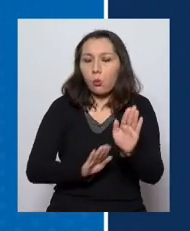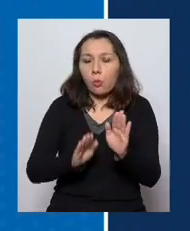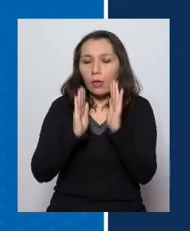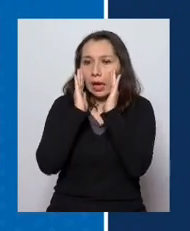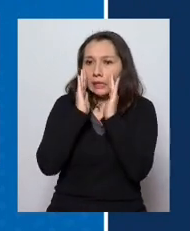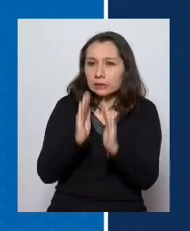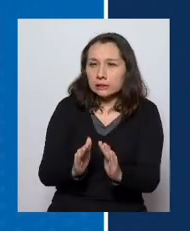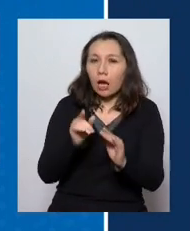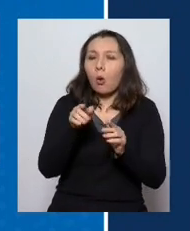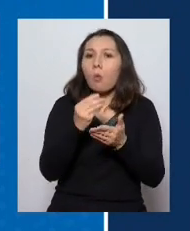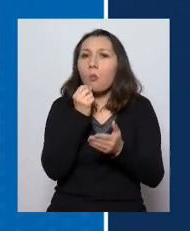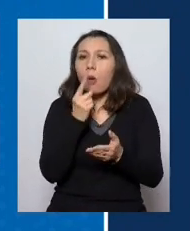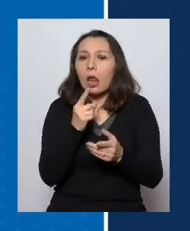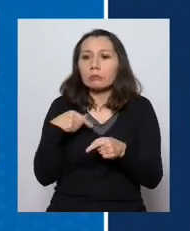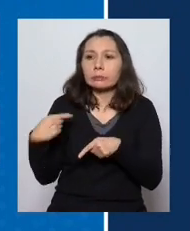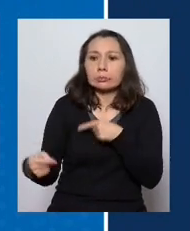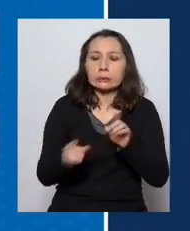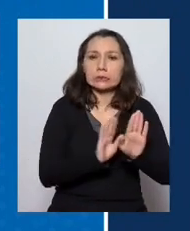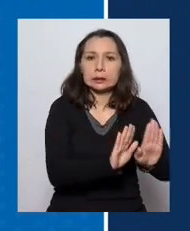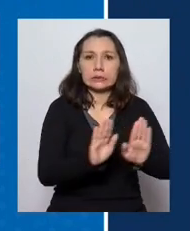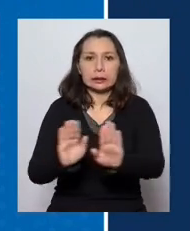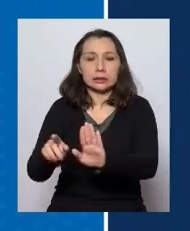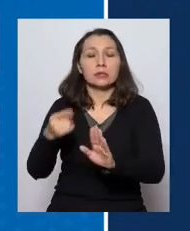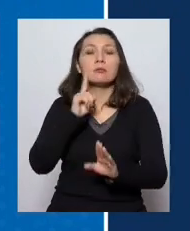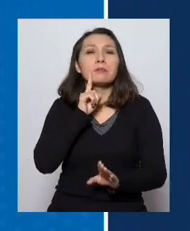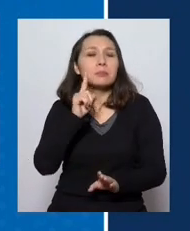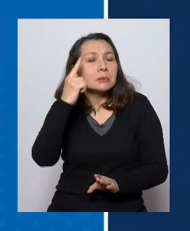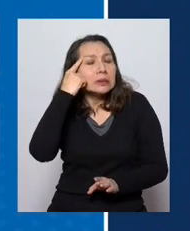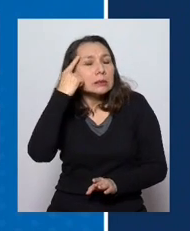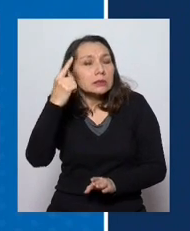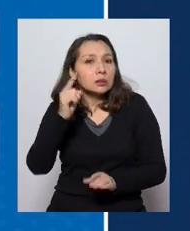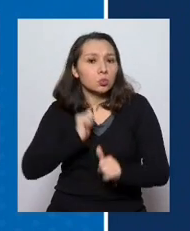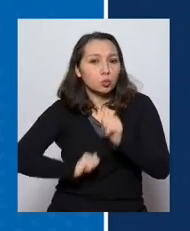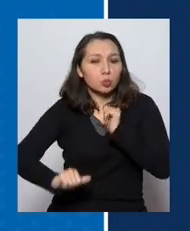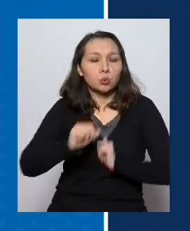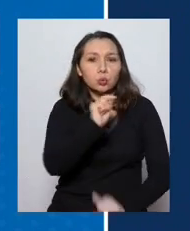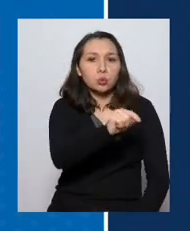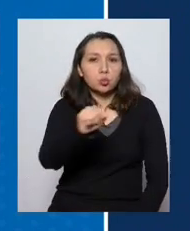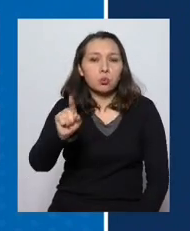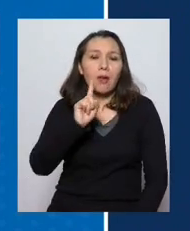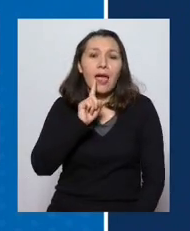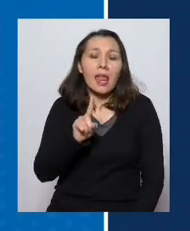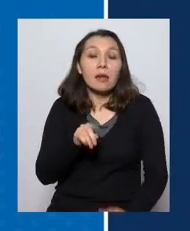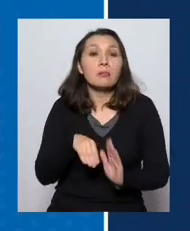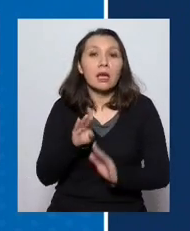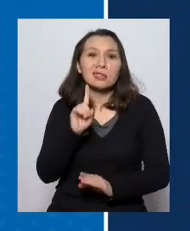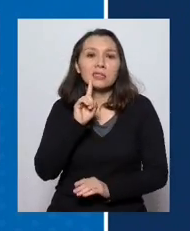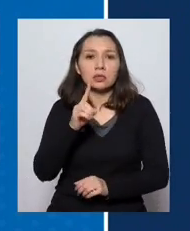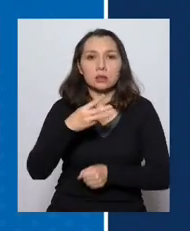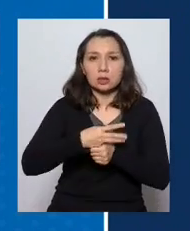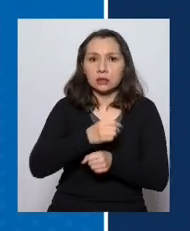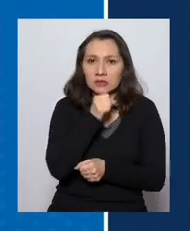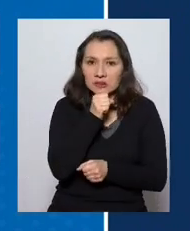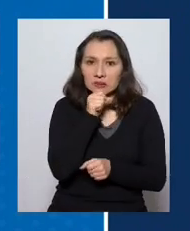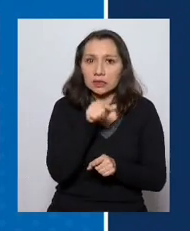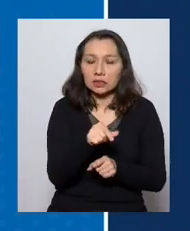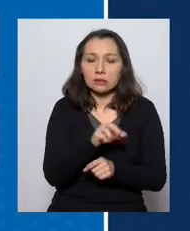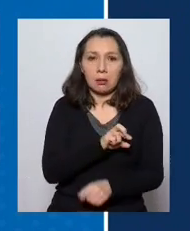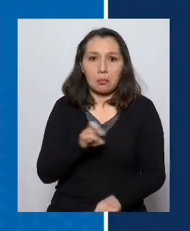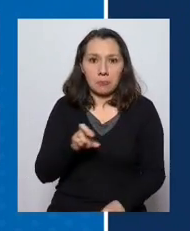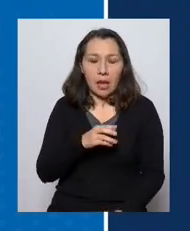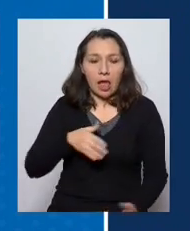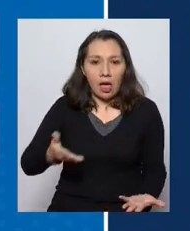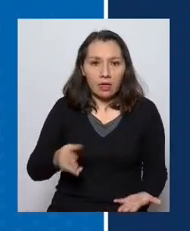prevenir cada uno de estos contagios, pensando en quién más sufren, es decir, en los adultos mayores, en nuestros